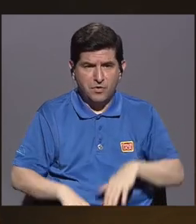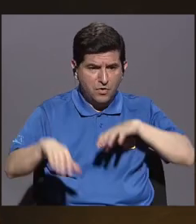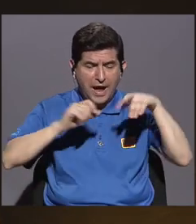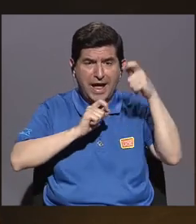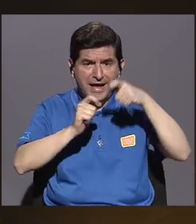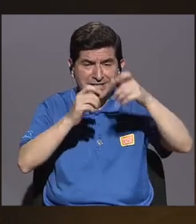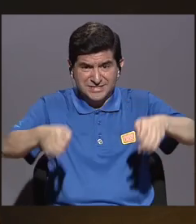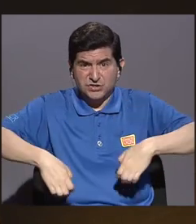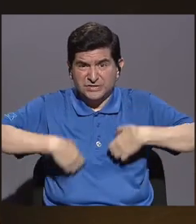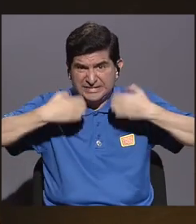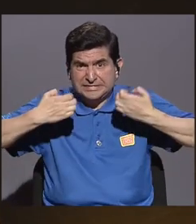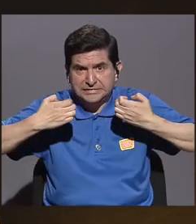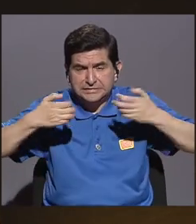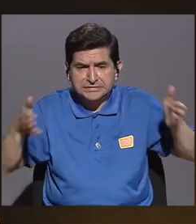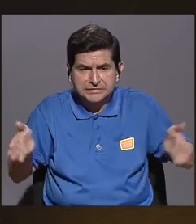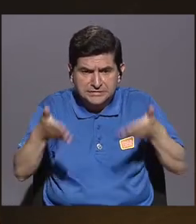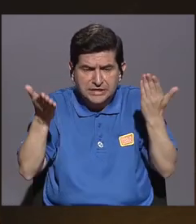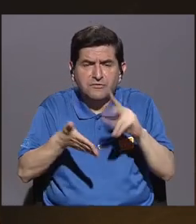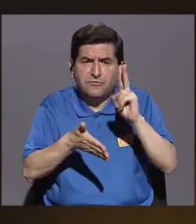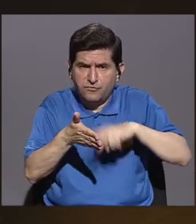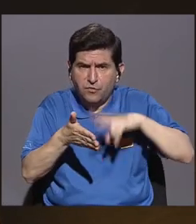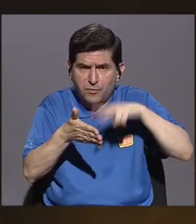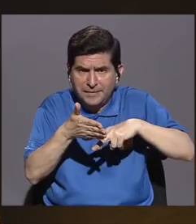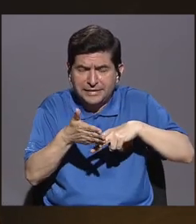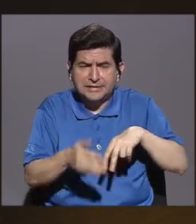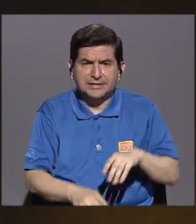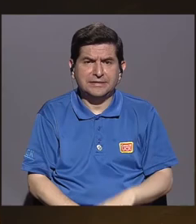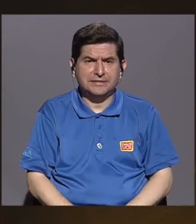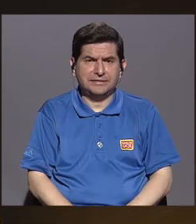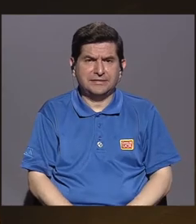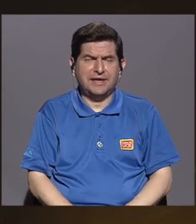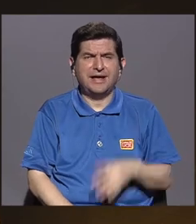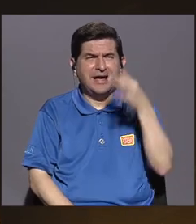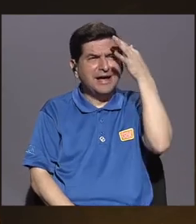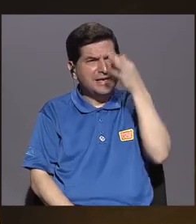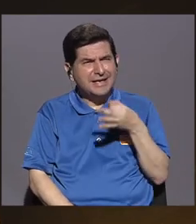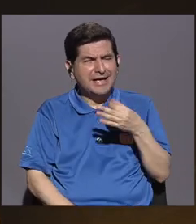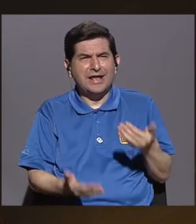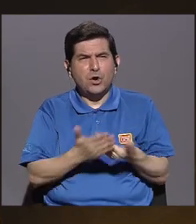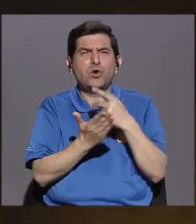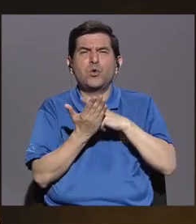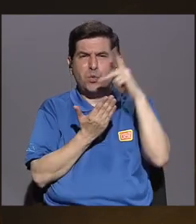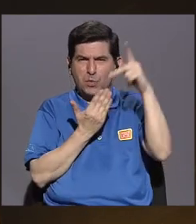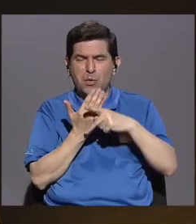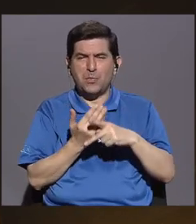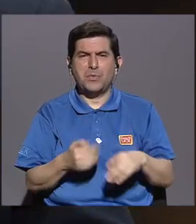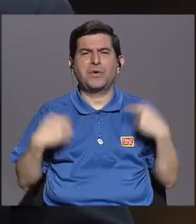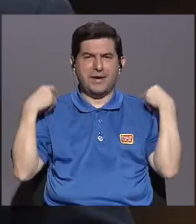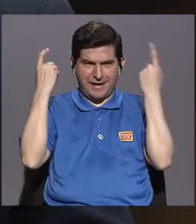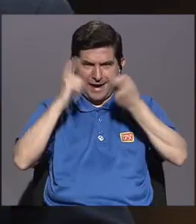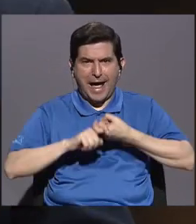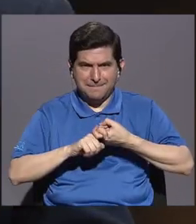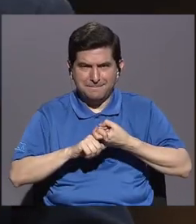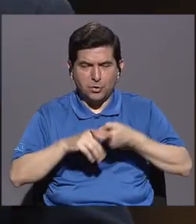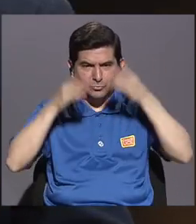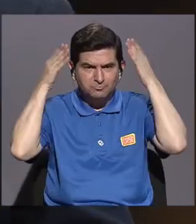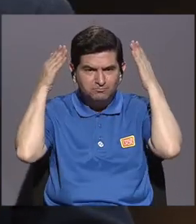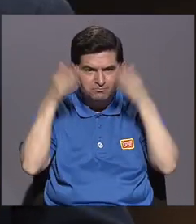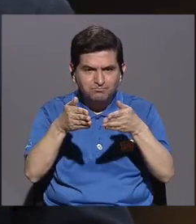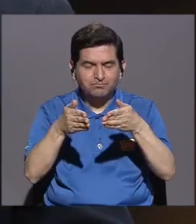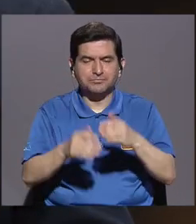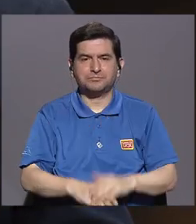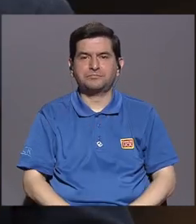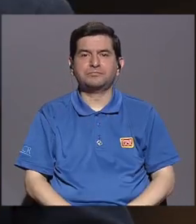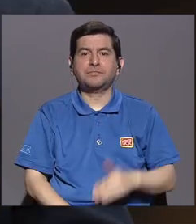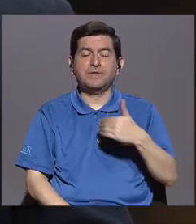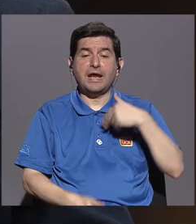acción específica para fomentar la lectura? Creo que los nuevos programas de español están muy enfocados en